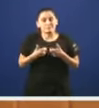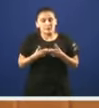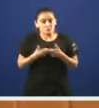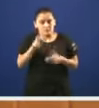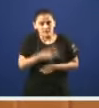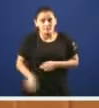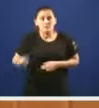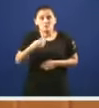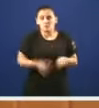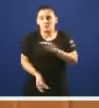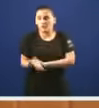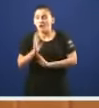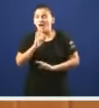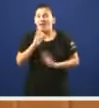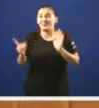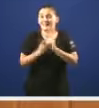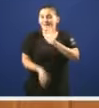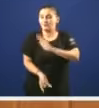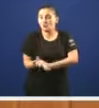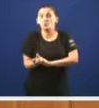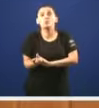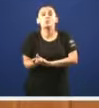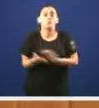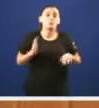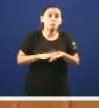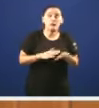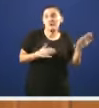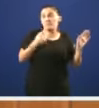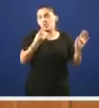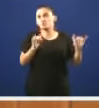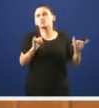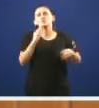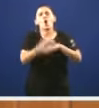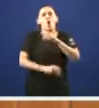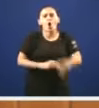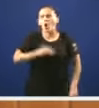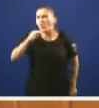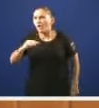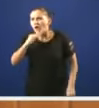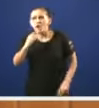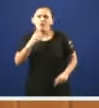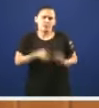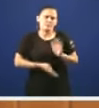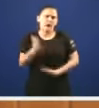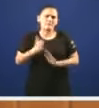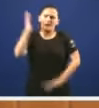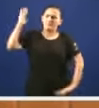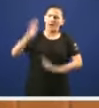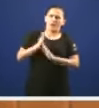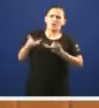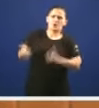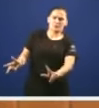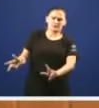vostedes emitiron ese decreto no que para parecer que estaban facendo cousas dicían que iban a paralizar a